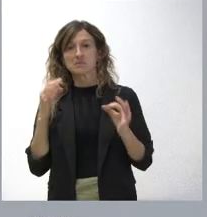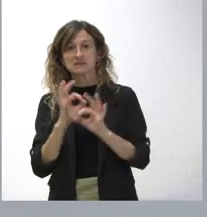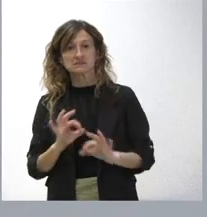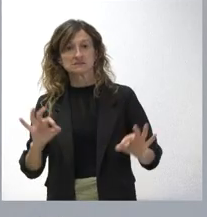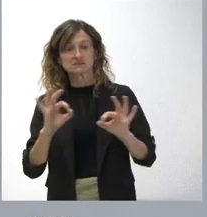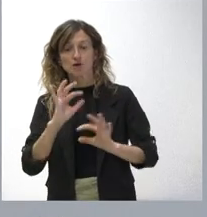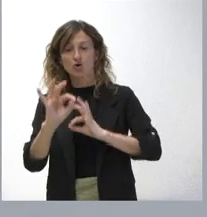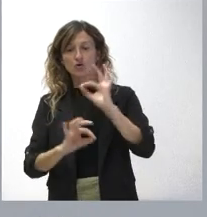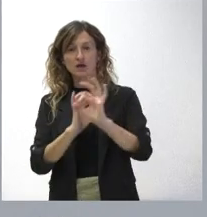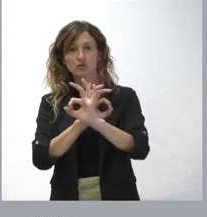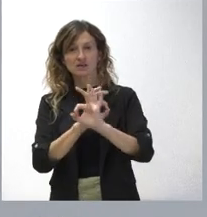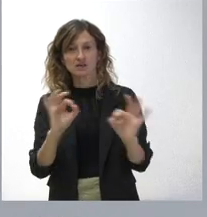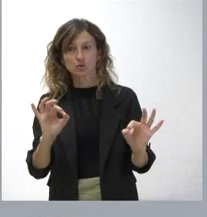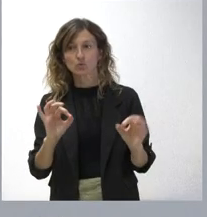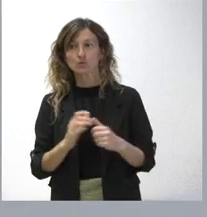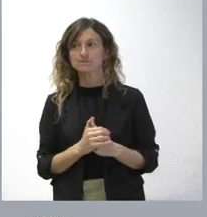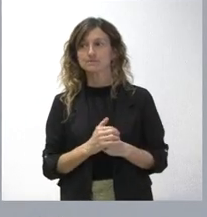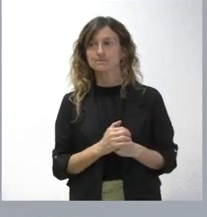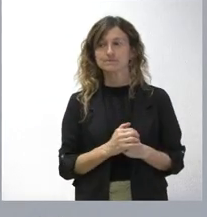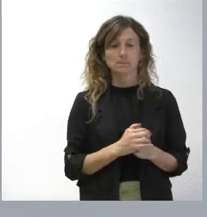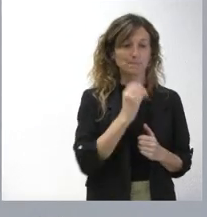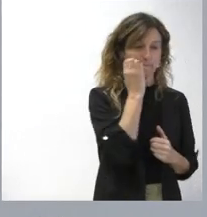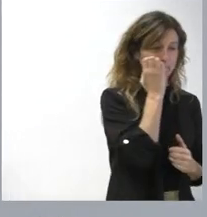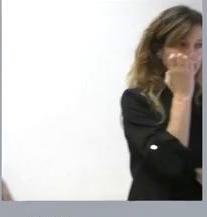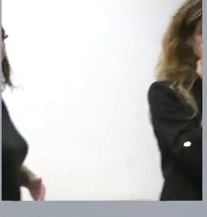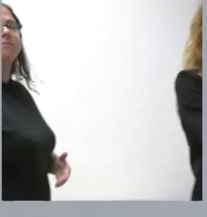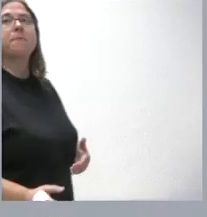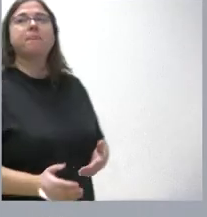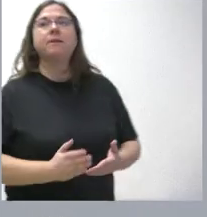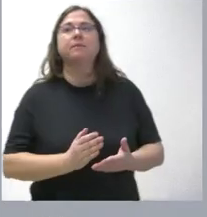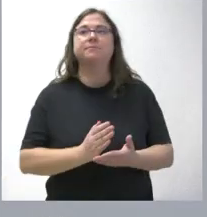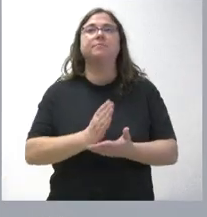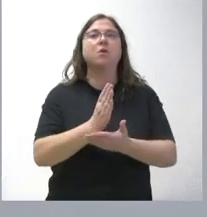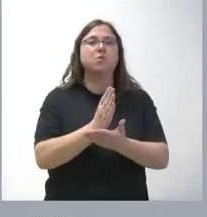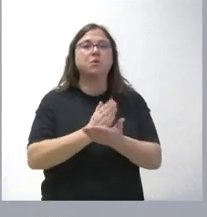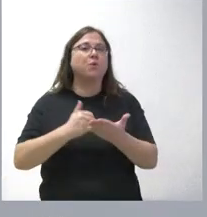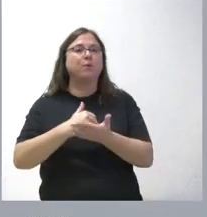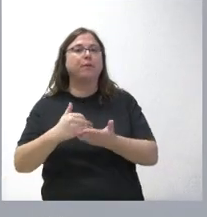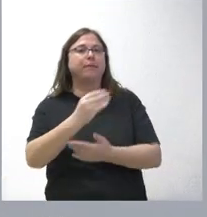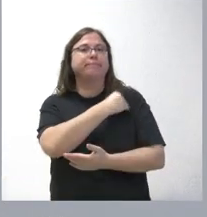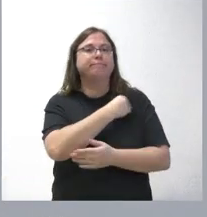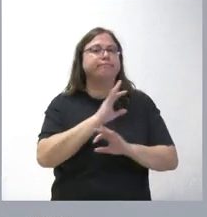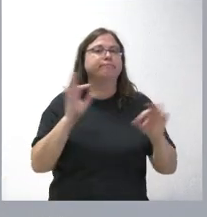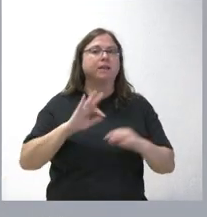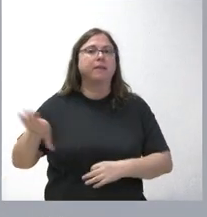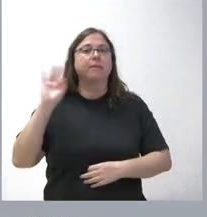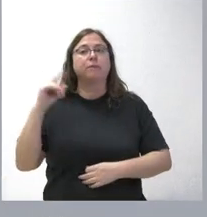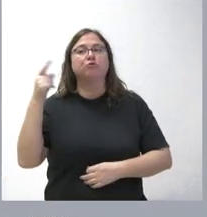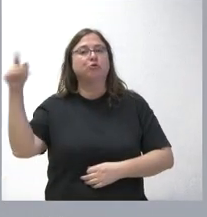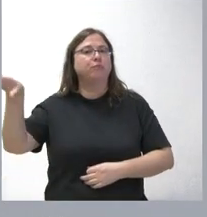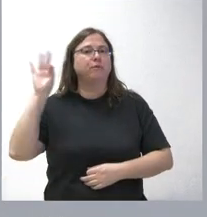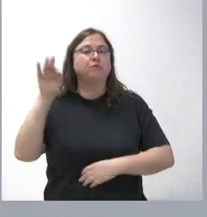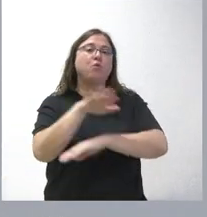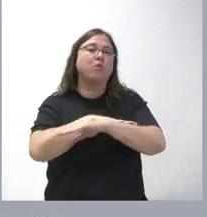ningún órgano correspondiente, no ha contado con la participación de las comunidades autónomas y es una decisión unilateral del Gobierno en muchas ocasiones.